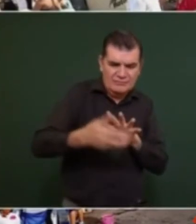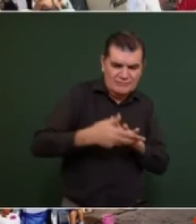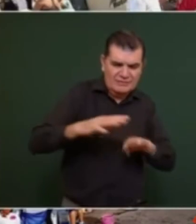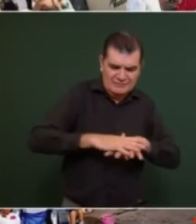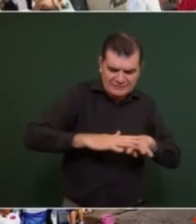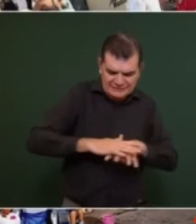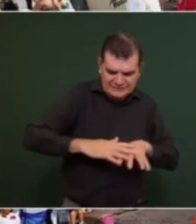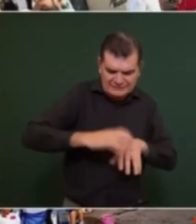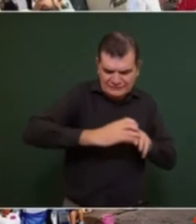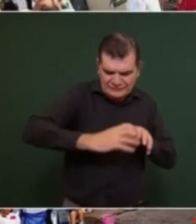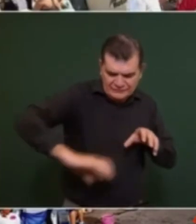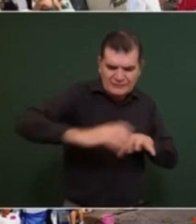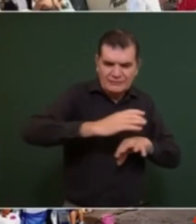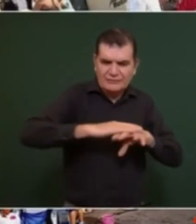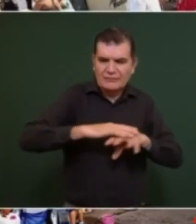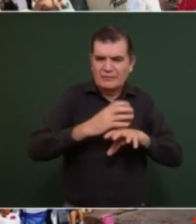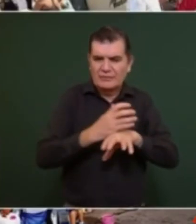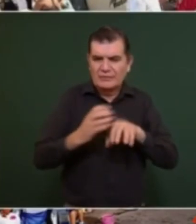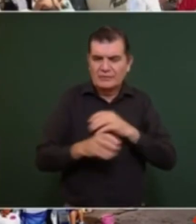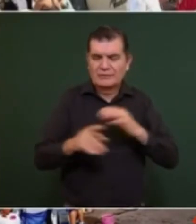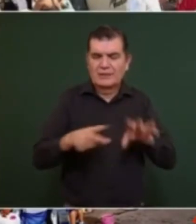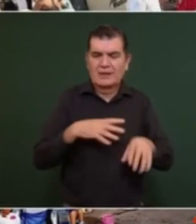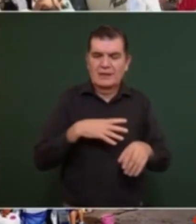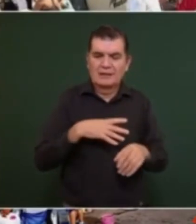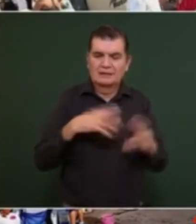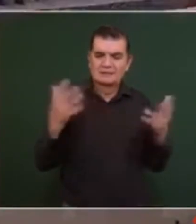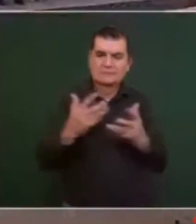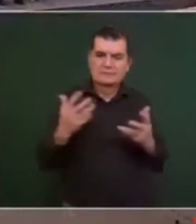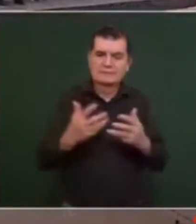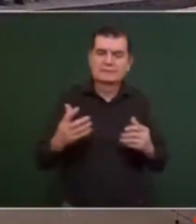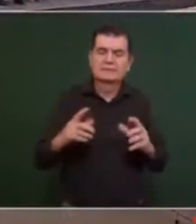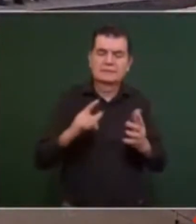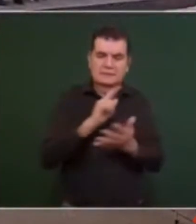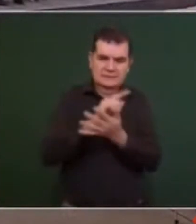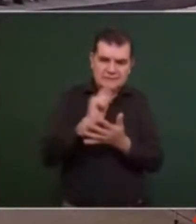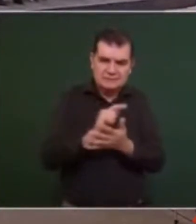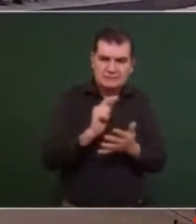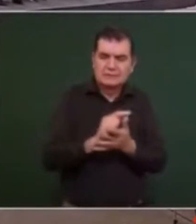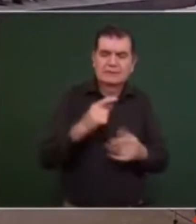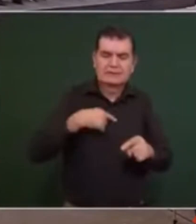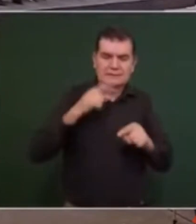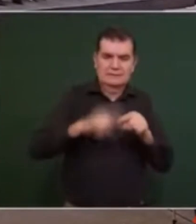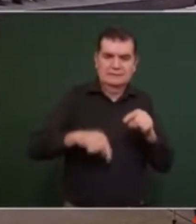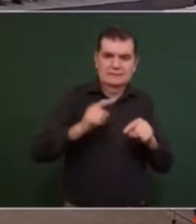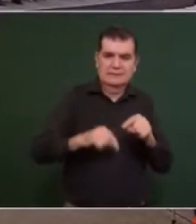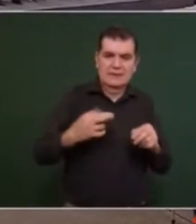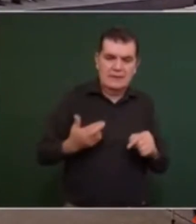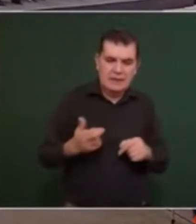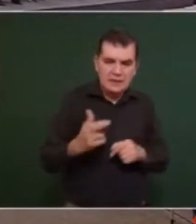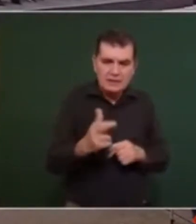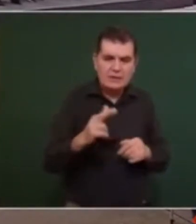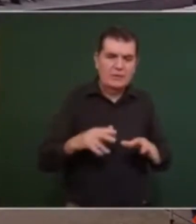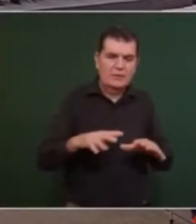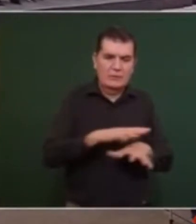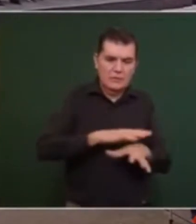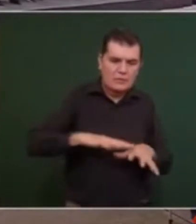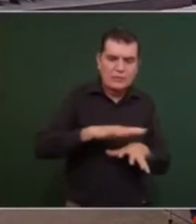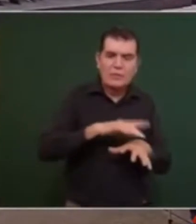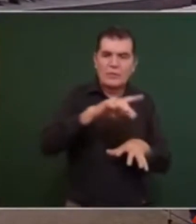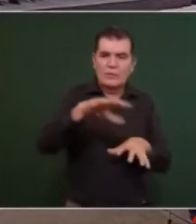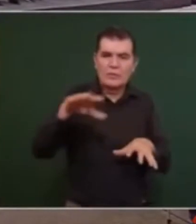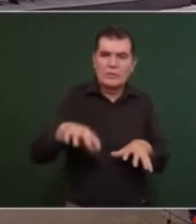y colectores de aguas residuales. Se realiza la limpieza y desasolve de ríos y arroyos